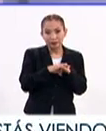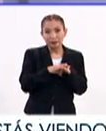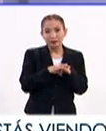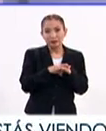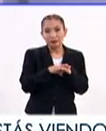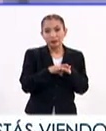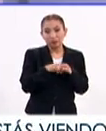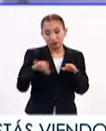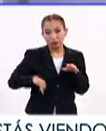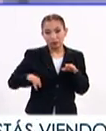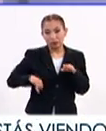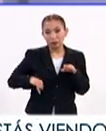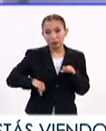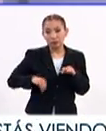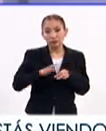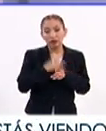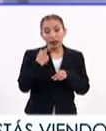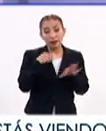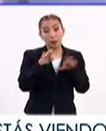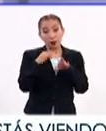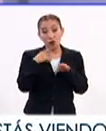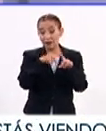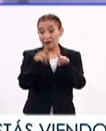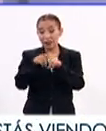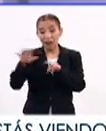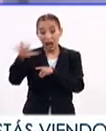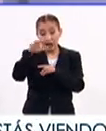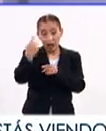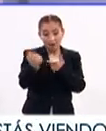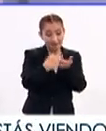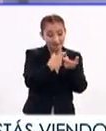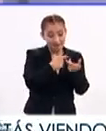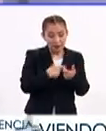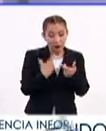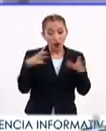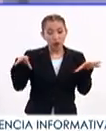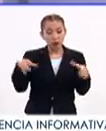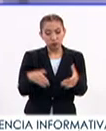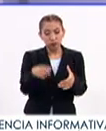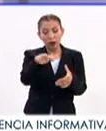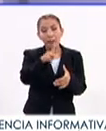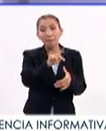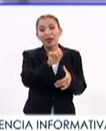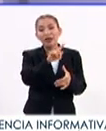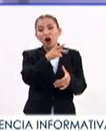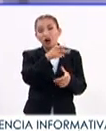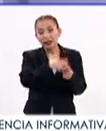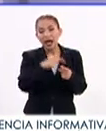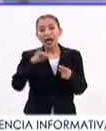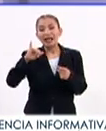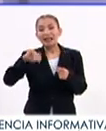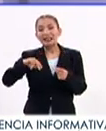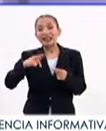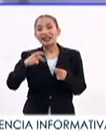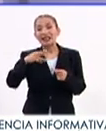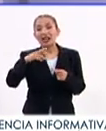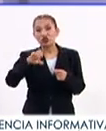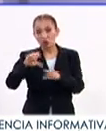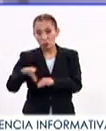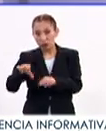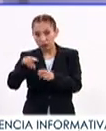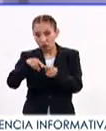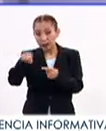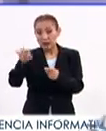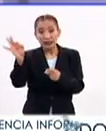interesante el asunto, porque es un trabajo multidisciplinario. Estamos conjuntando pedagogía con ingenieros en computación,